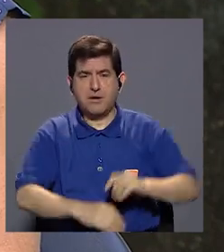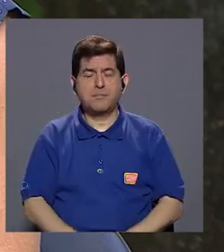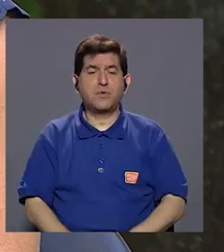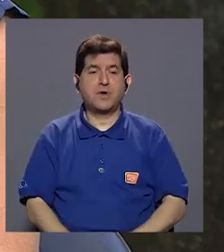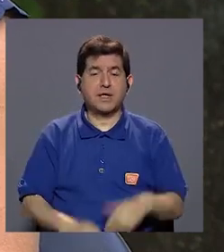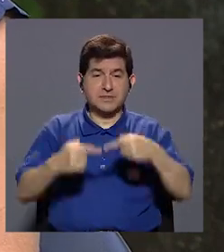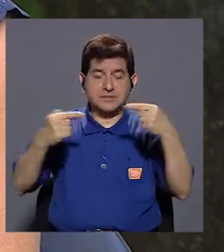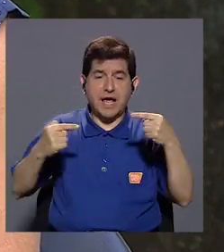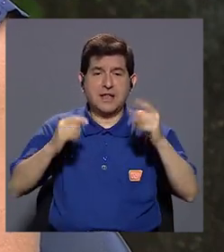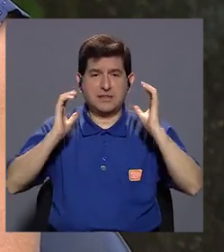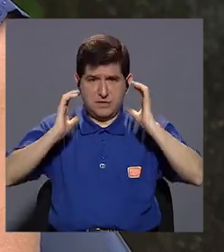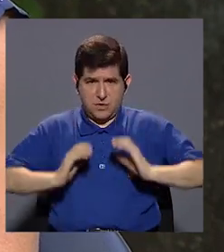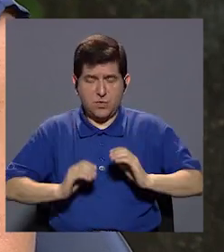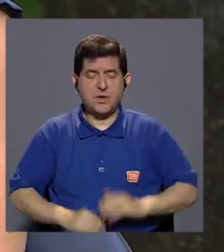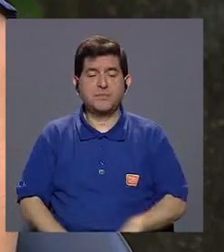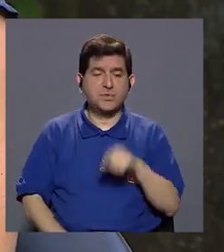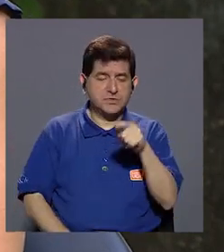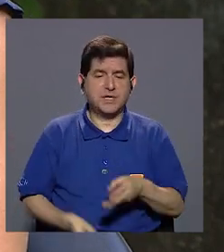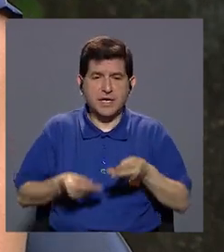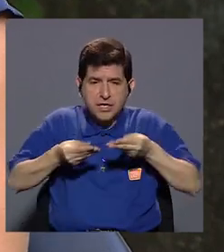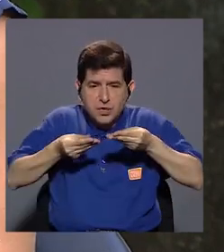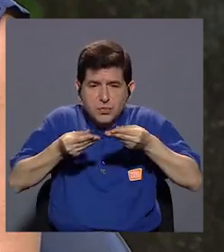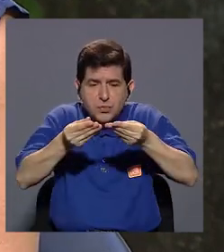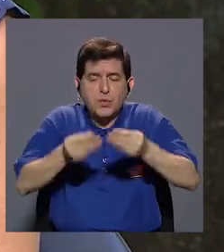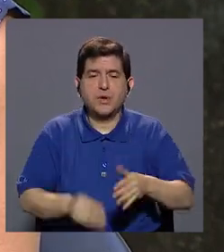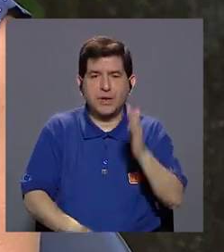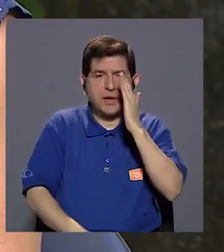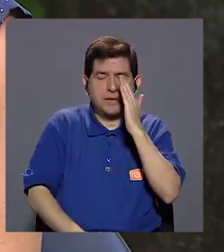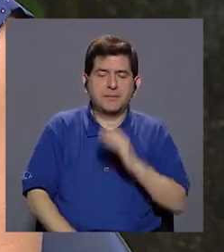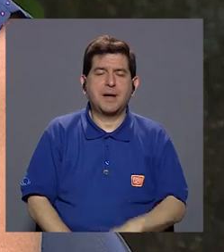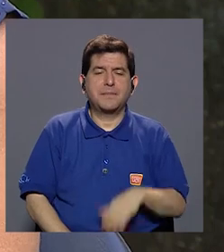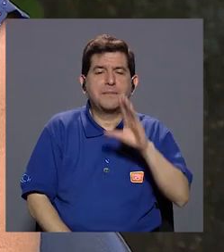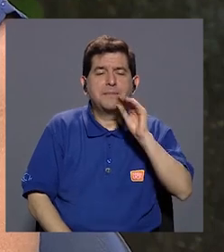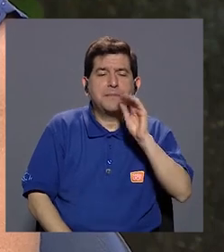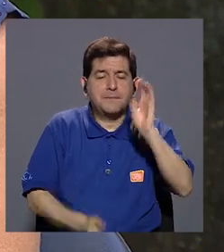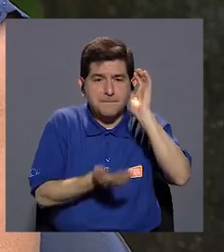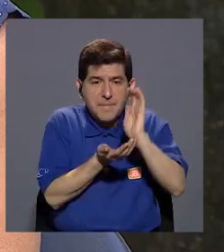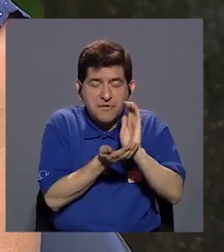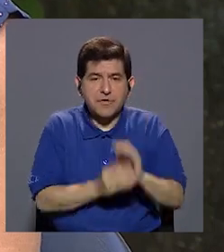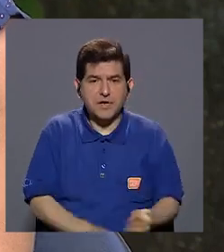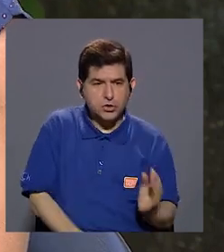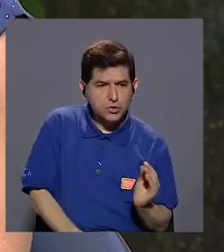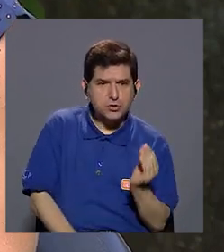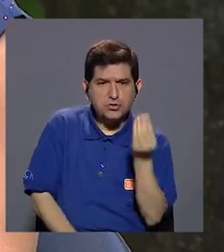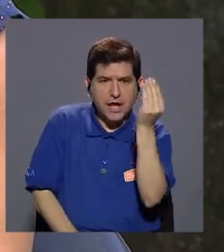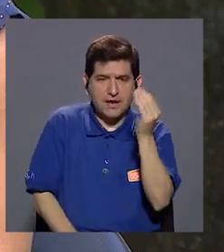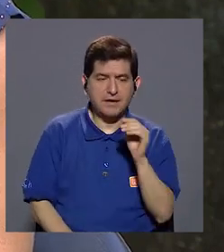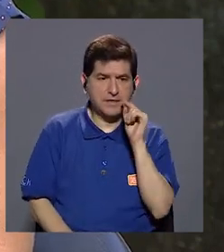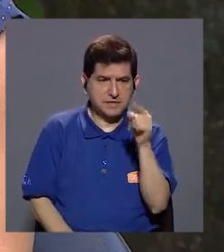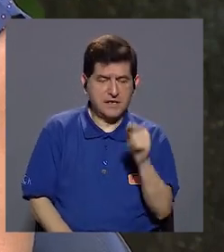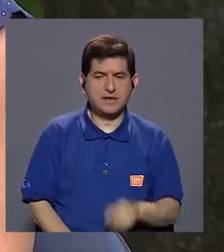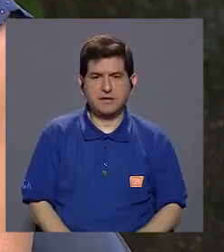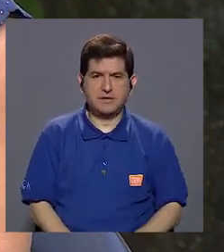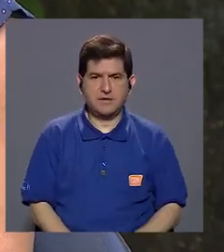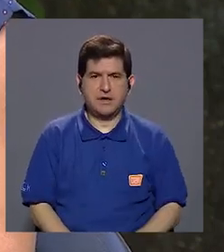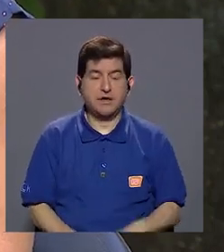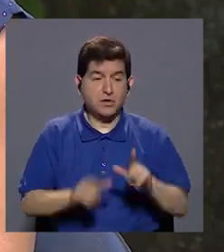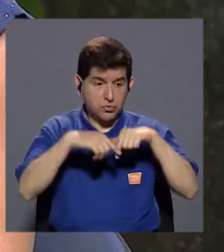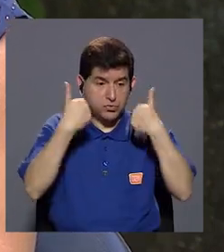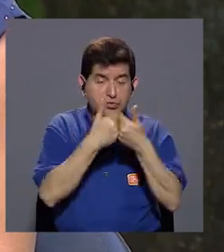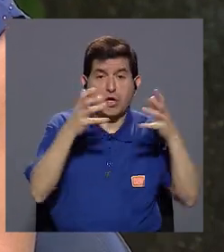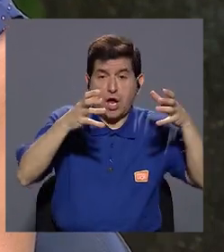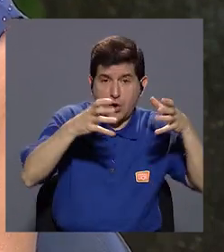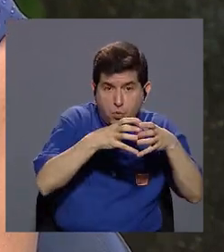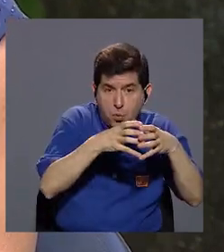los anticuerpos que le transmite la mamá. Digamos, los perritos cuando crecen, ¿verdad? Como crecen en